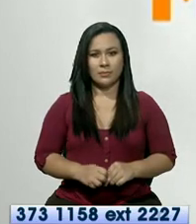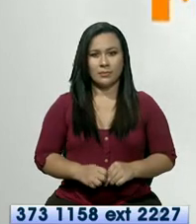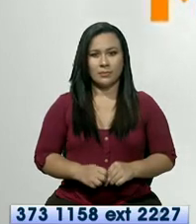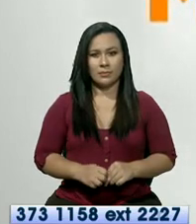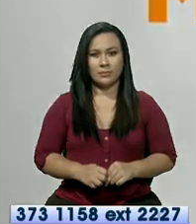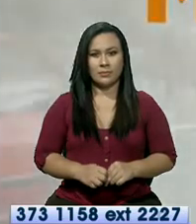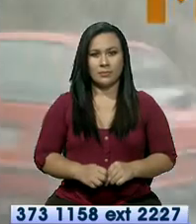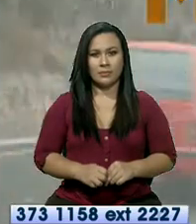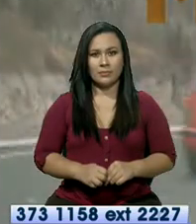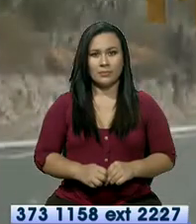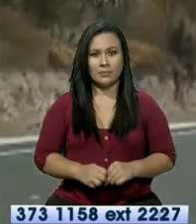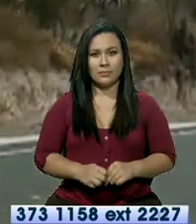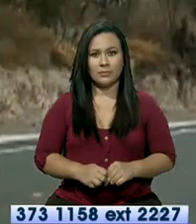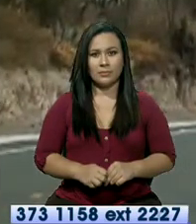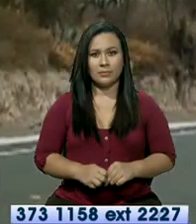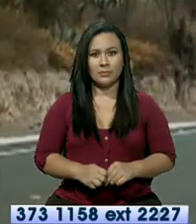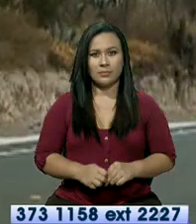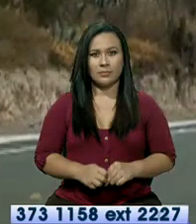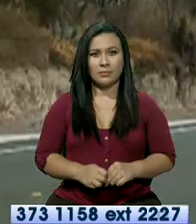Jerusalén, Pedro Moncayo, de la provincia de Pichincha,